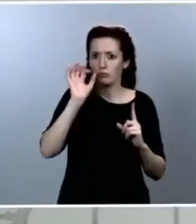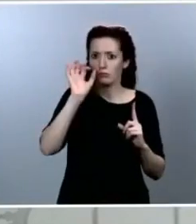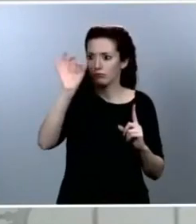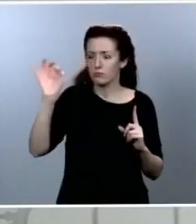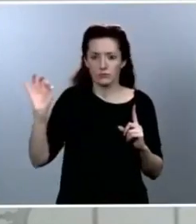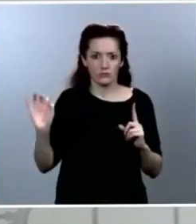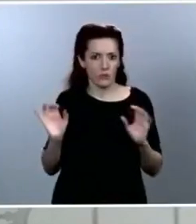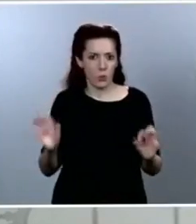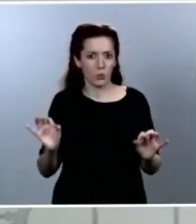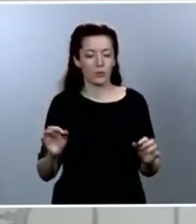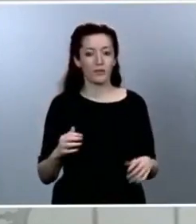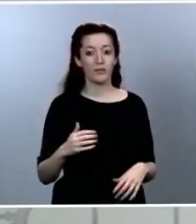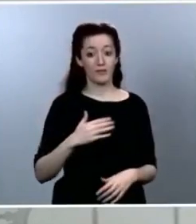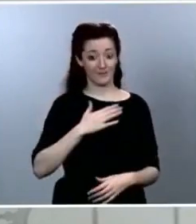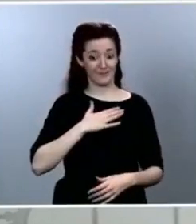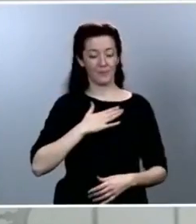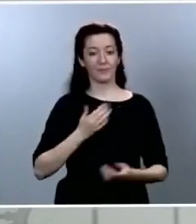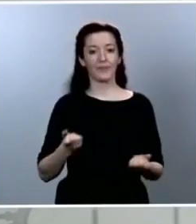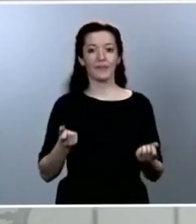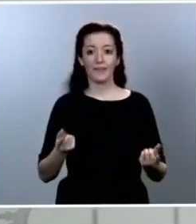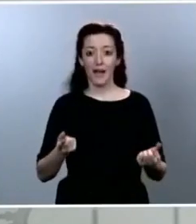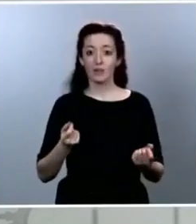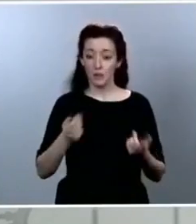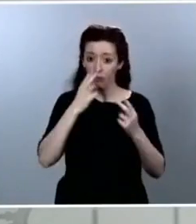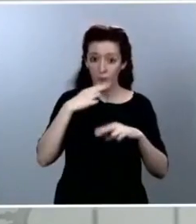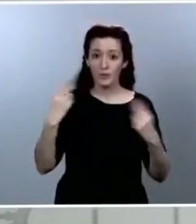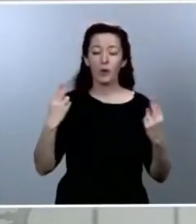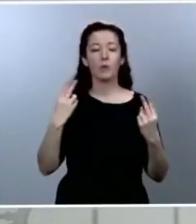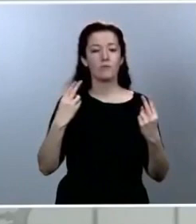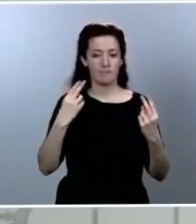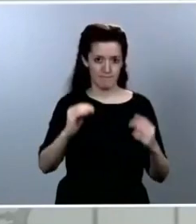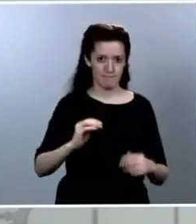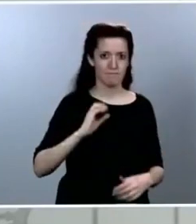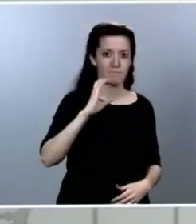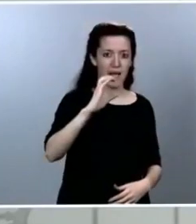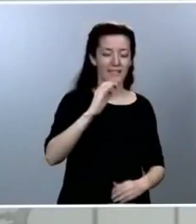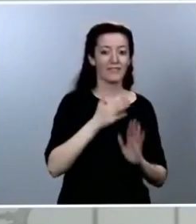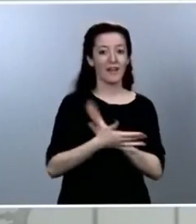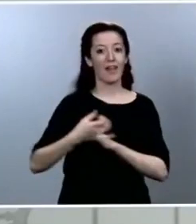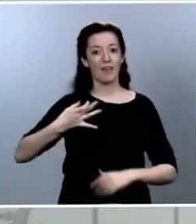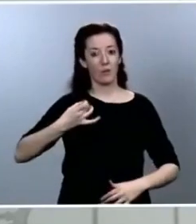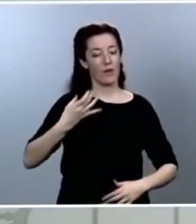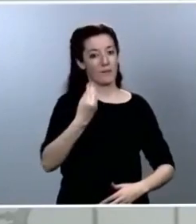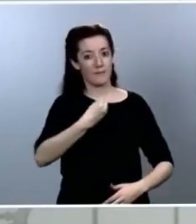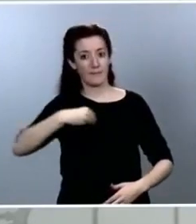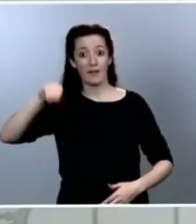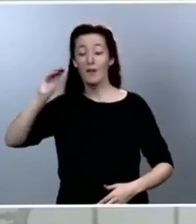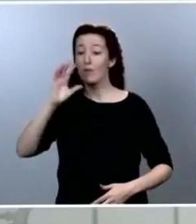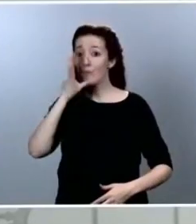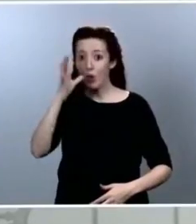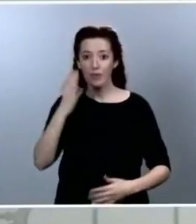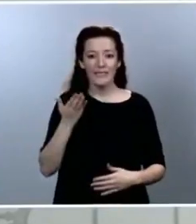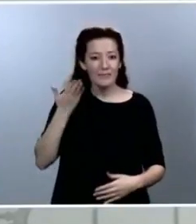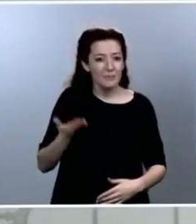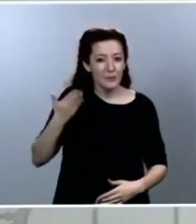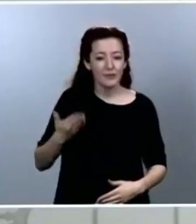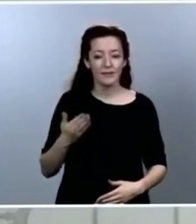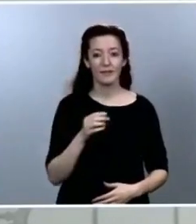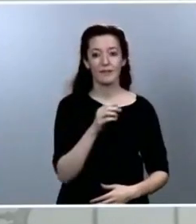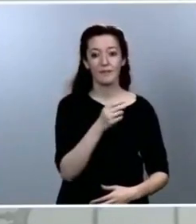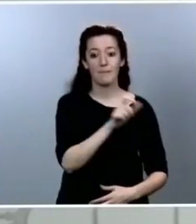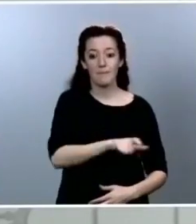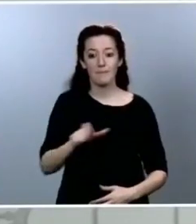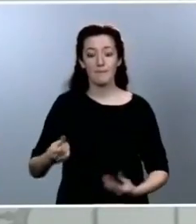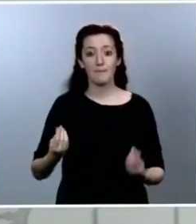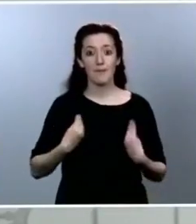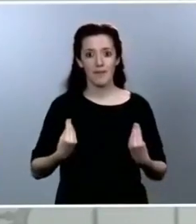gasto público, estamos endeudándonos, precisamente porque lo que queremos hacer es salvar vidas. Aquí no hay un riesgo moral, aquí